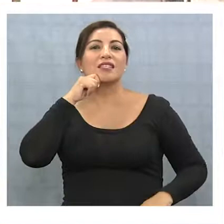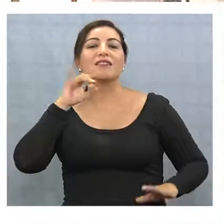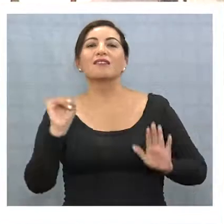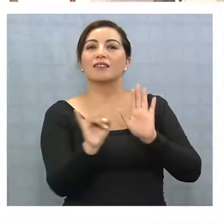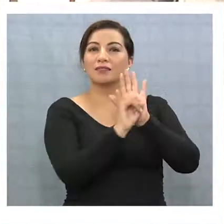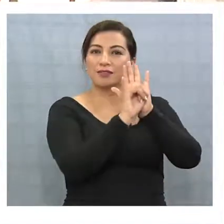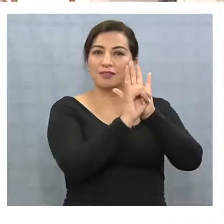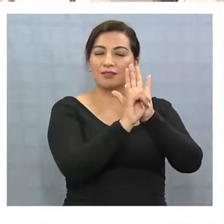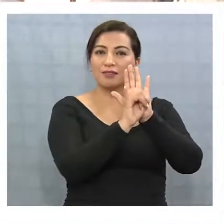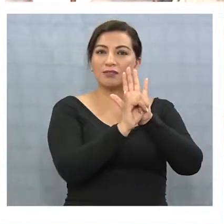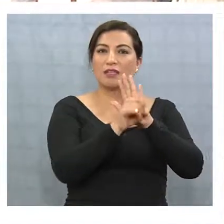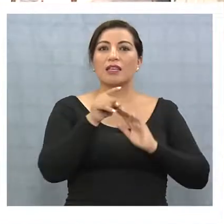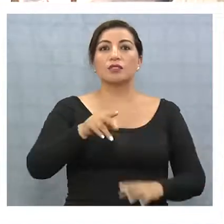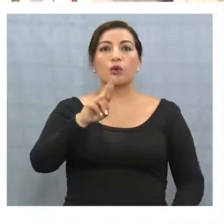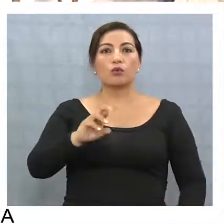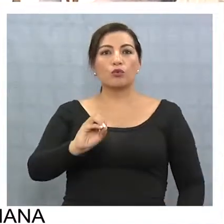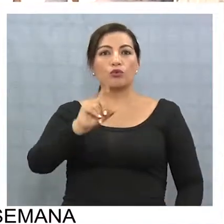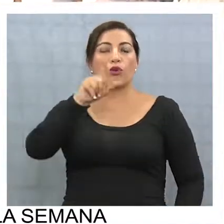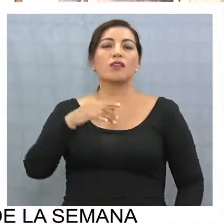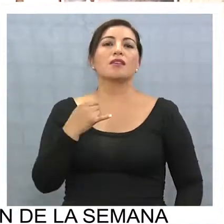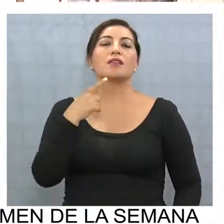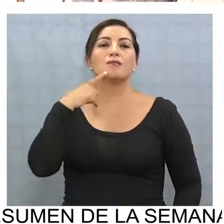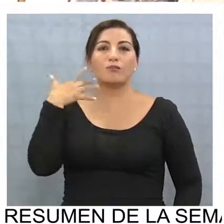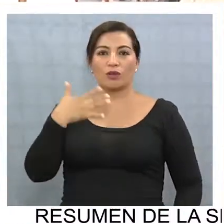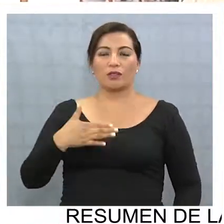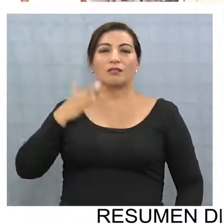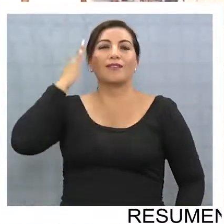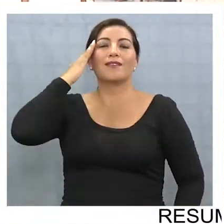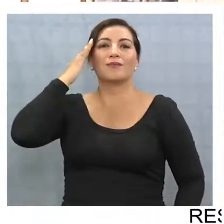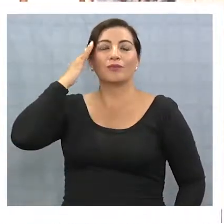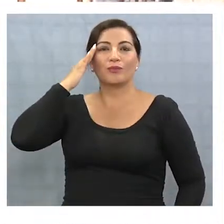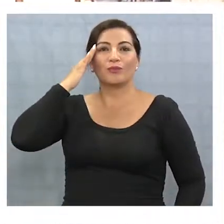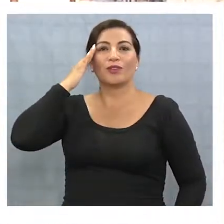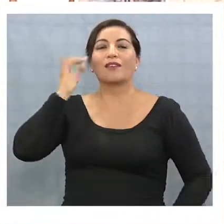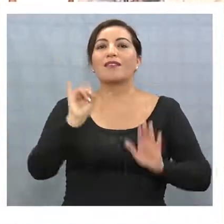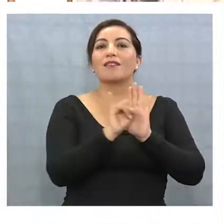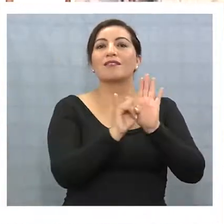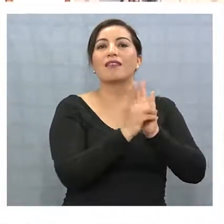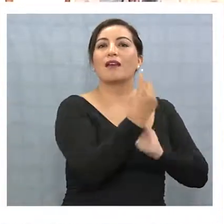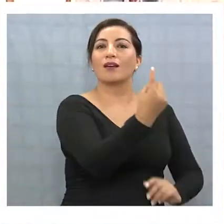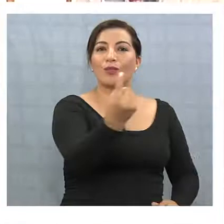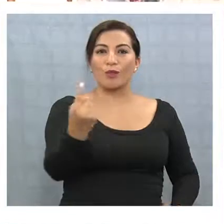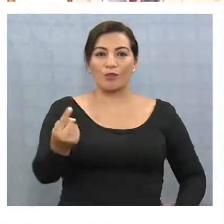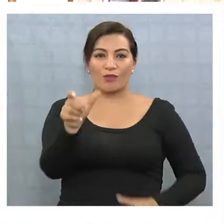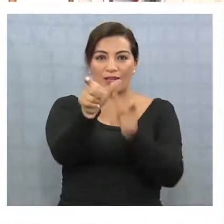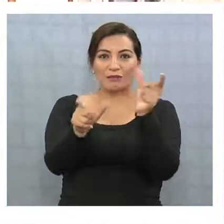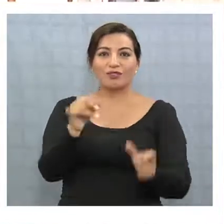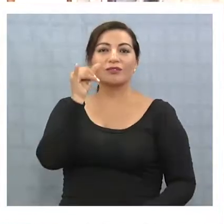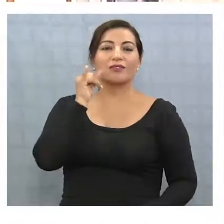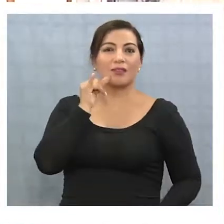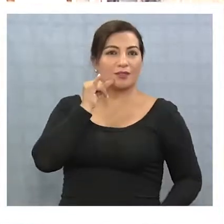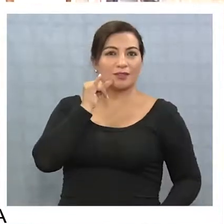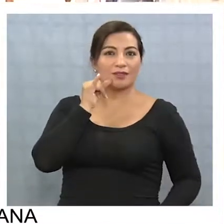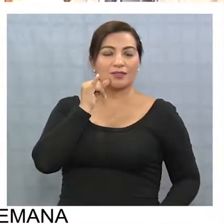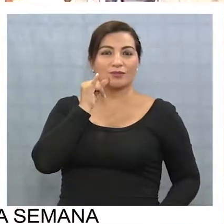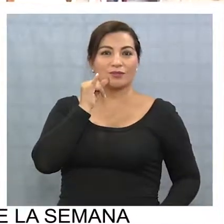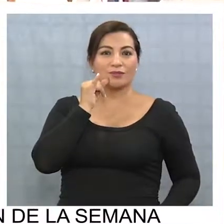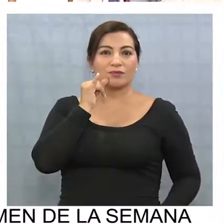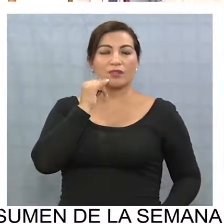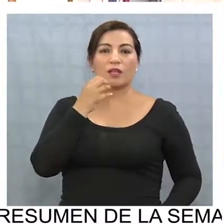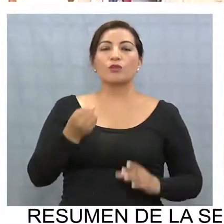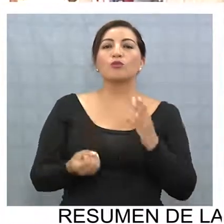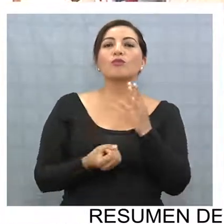ahí el teatro juega un rol fundamental en la memoria, en la identidad de lo Iquiqueño y obviamente la manera en cómo nuevas